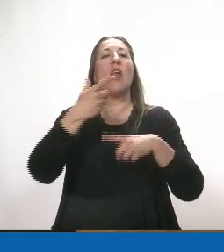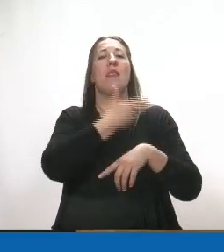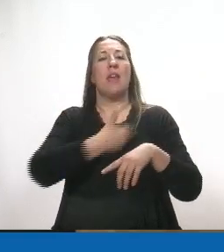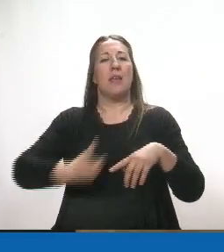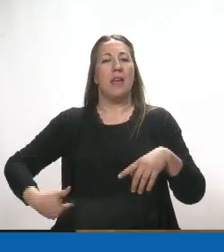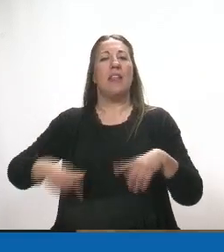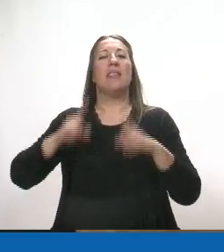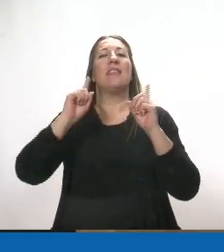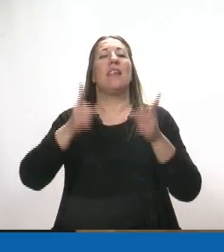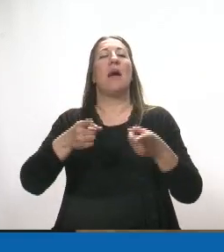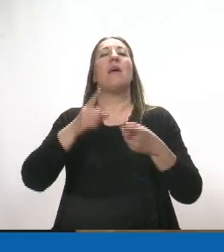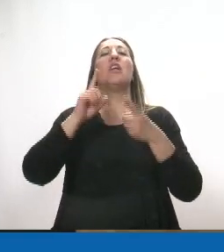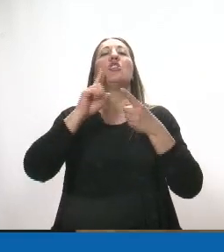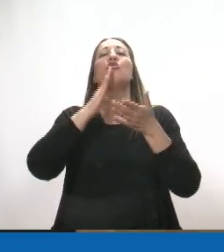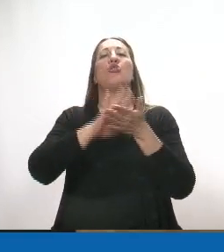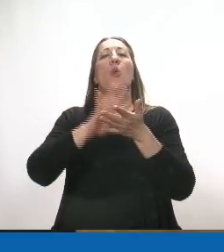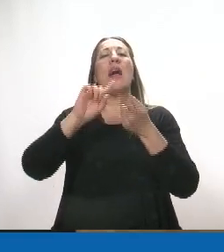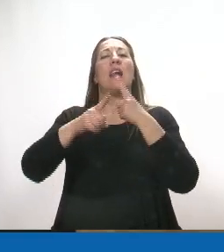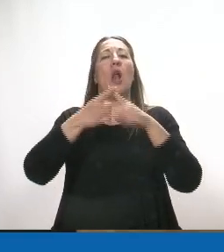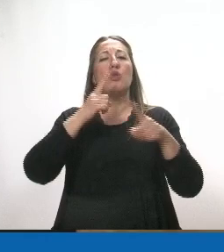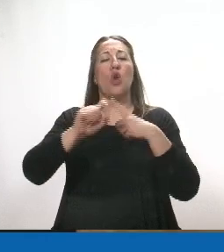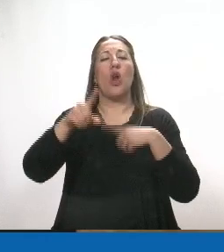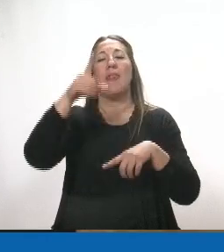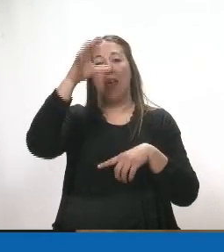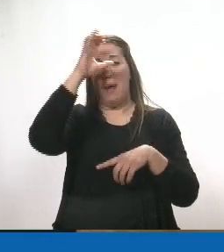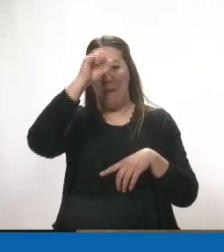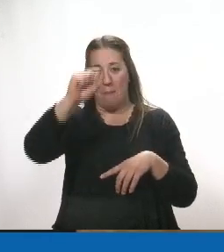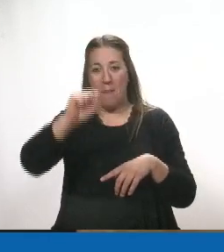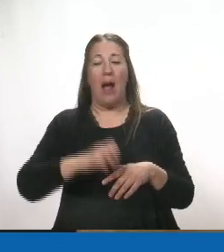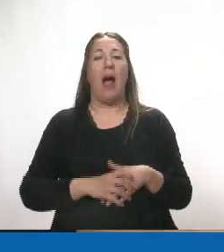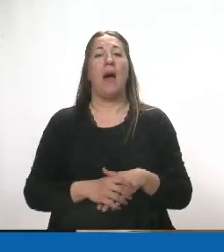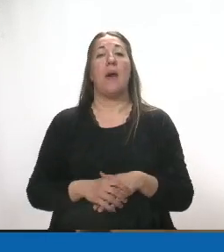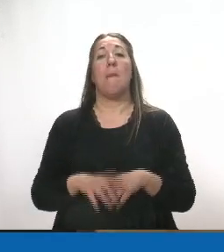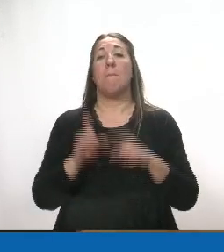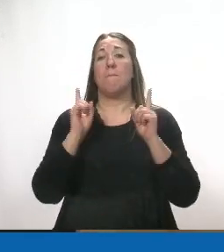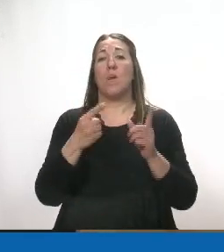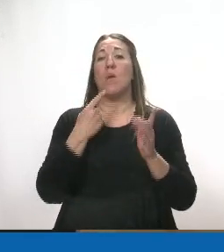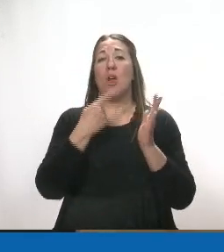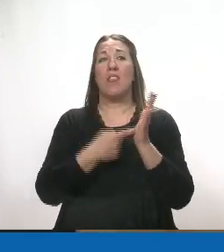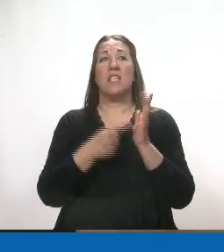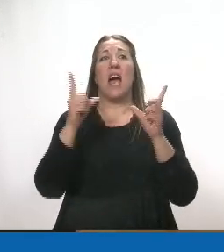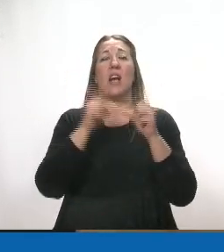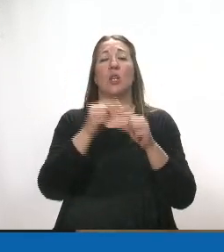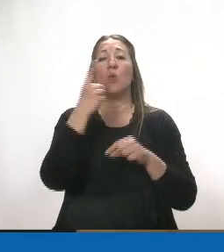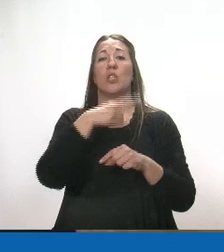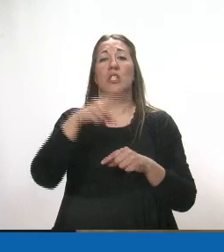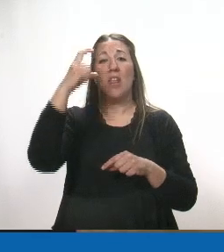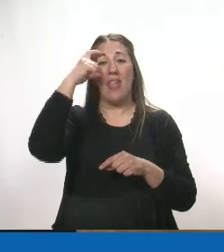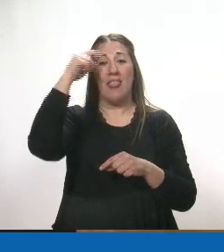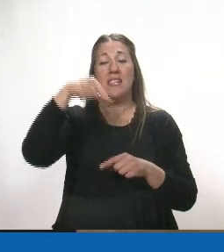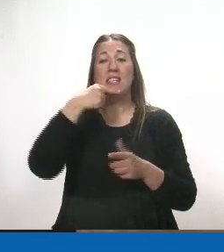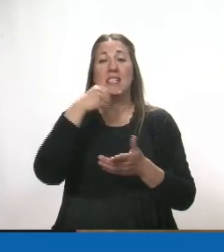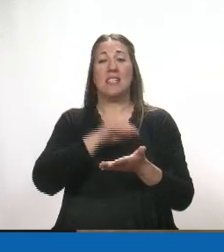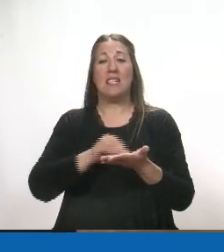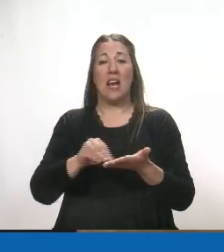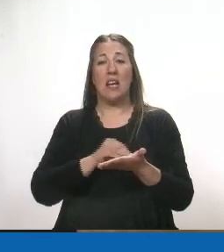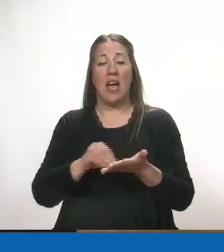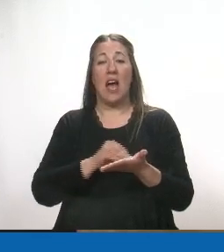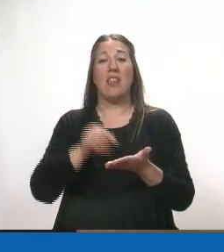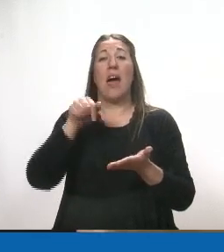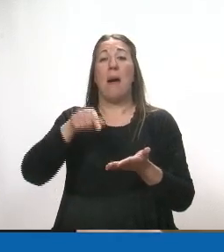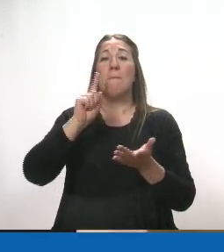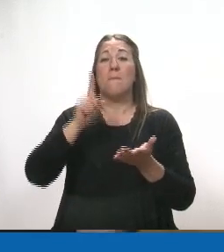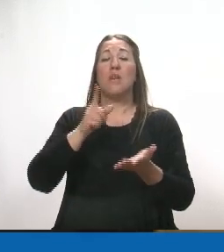sobre Relaciones Consulares. De acuerdo a lo establecido por el artículo 110 del reglamento del honorable Senado, este dictamen